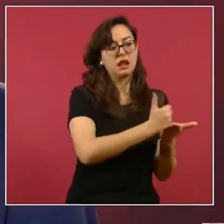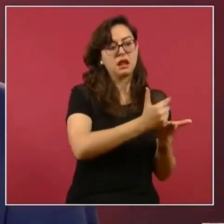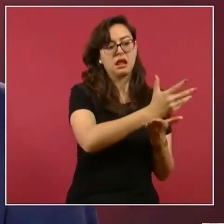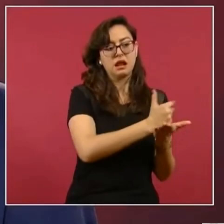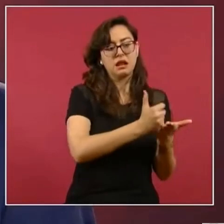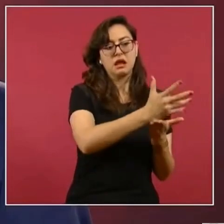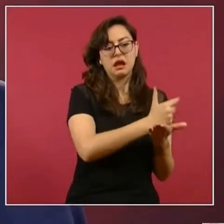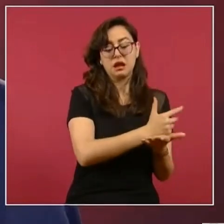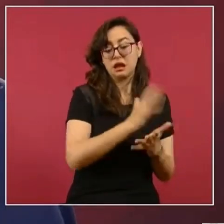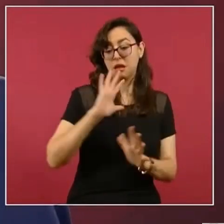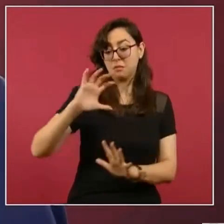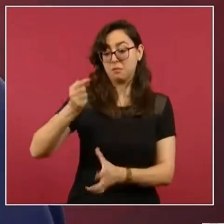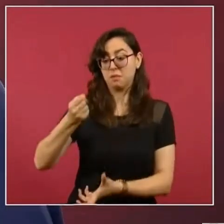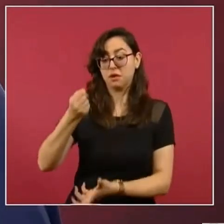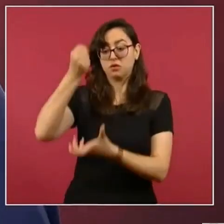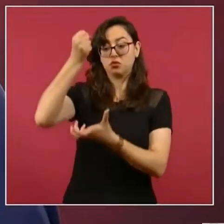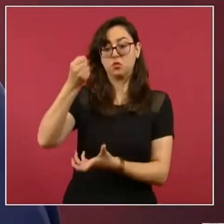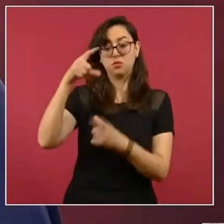presupuesto nacional.